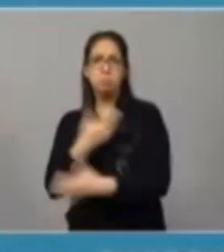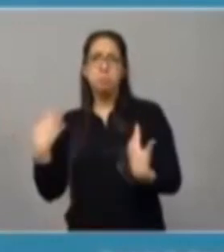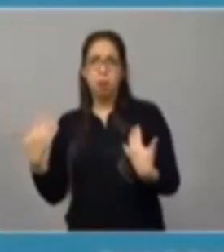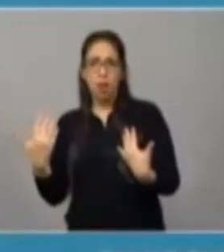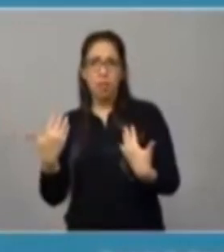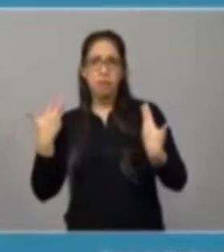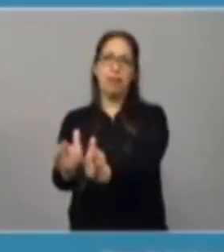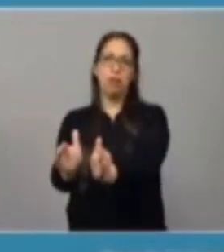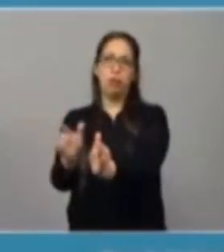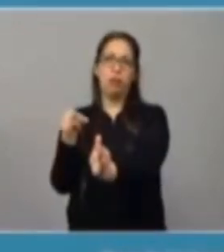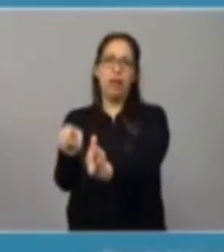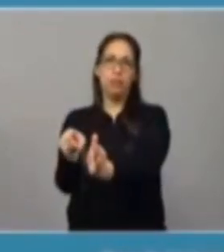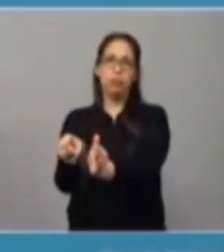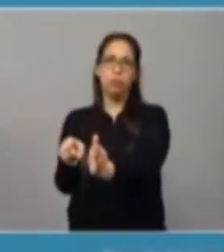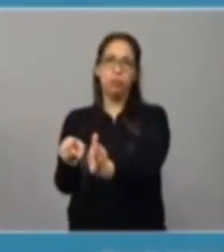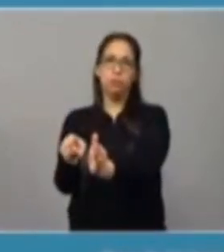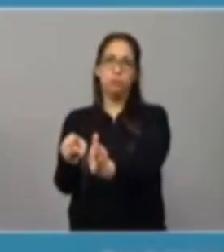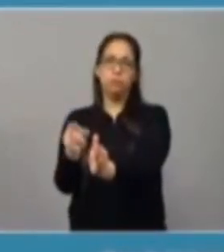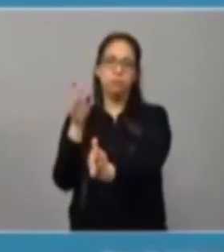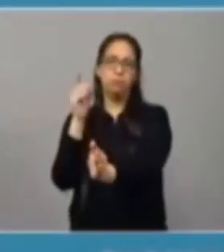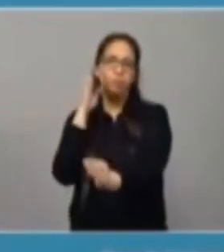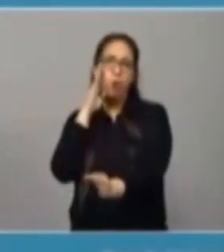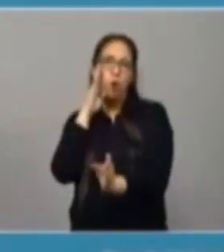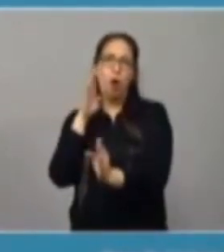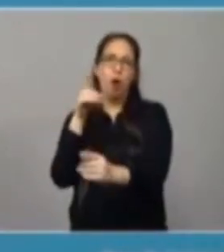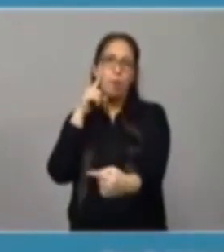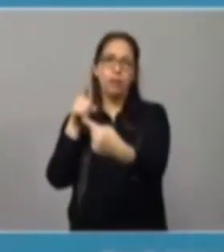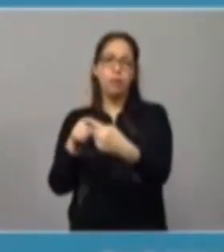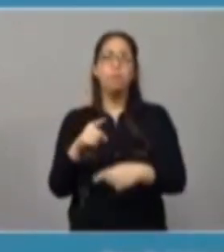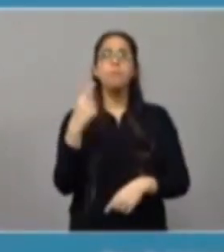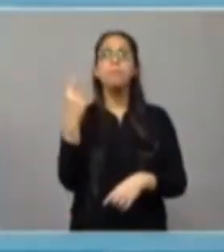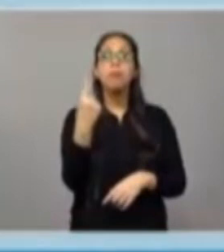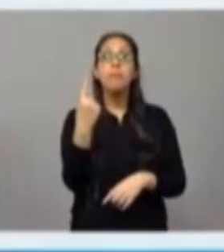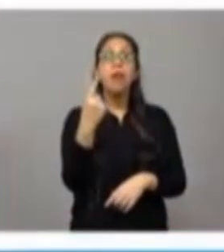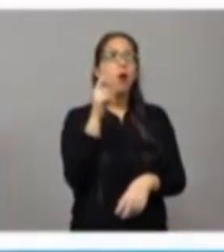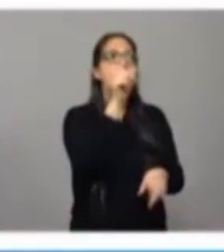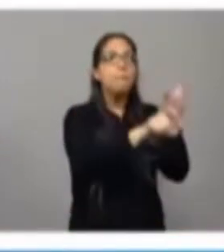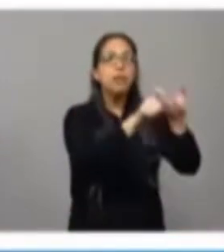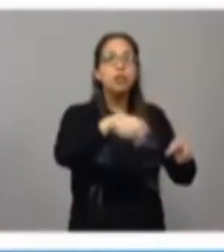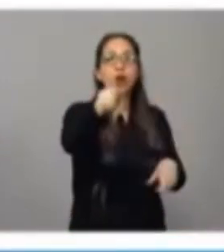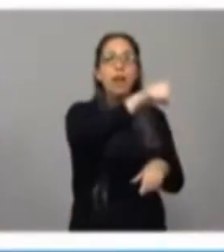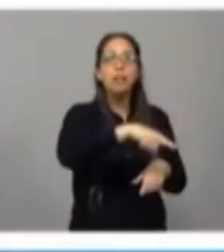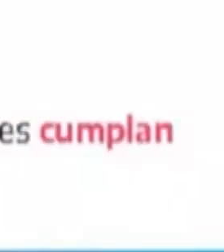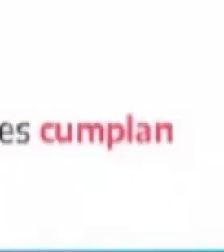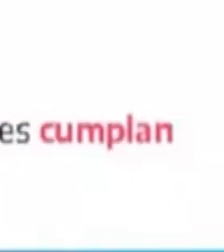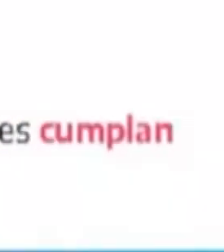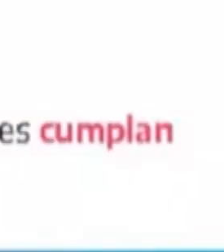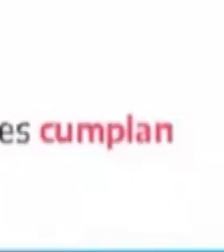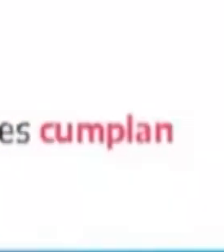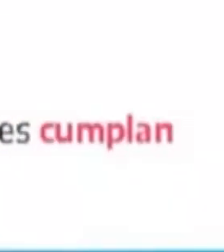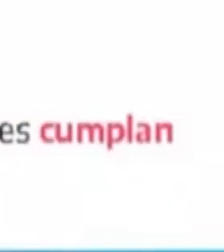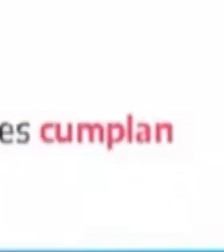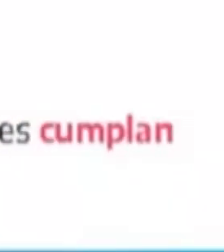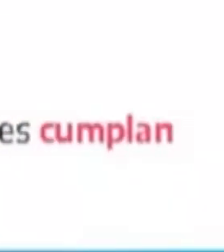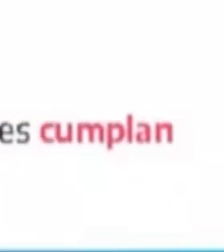esta campaña de vacunación? El primer foco que vamos a buscar son las personas que han tenido dengue, que sabemos de la última temporada,